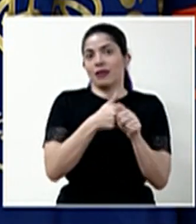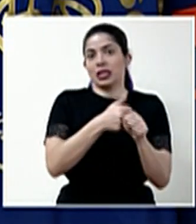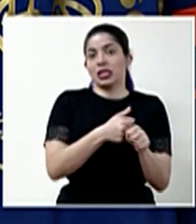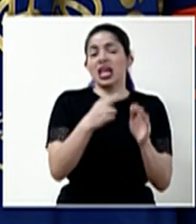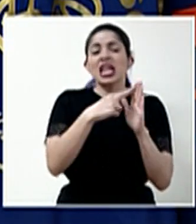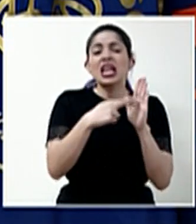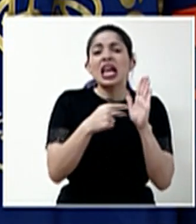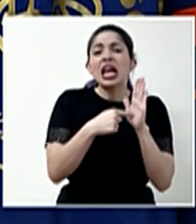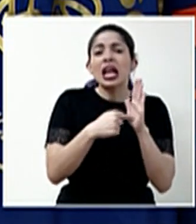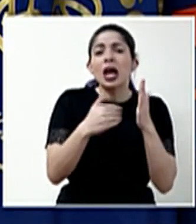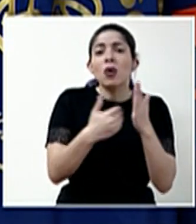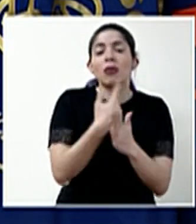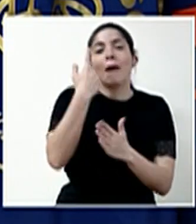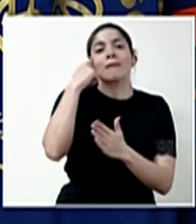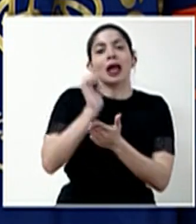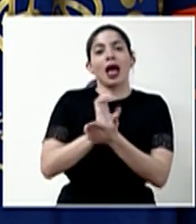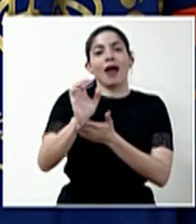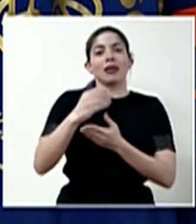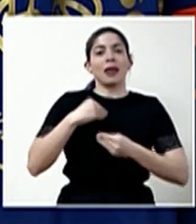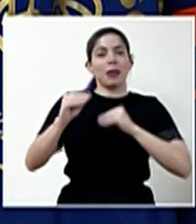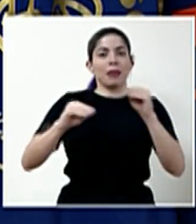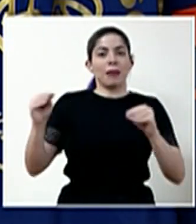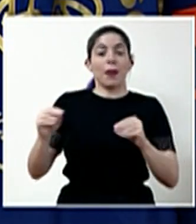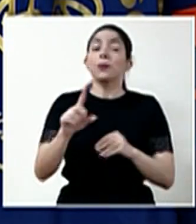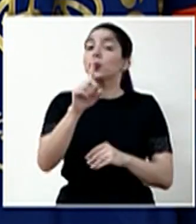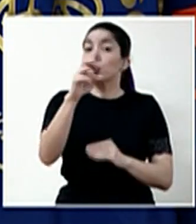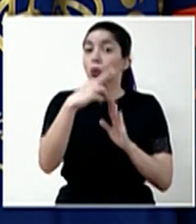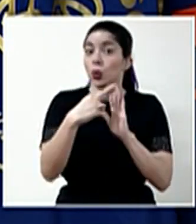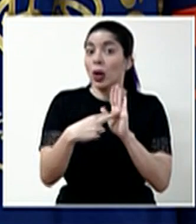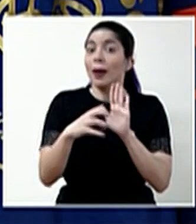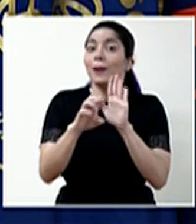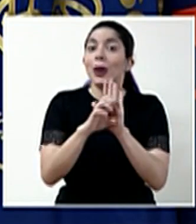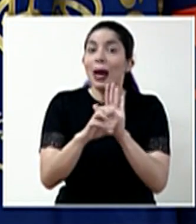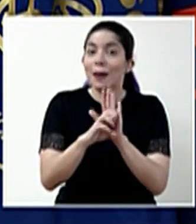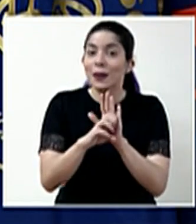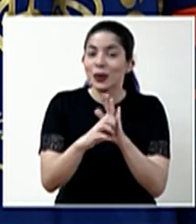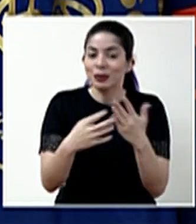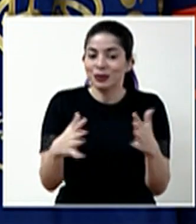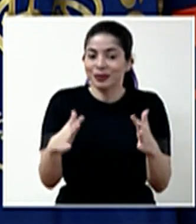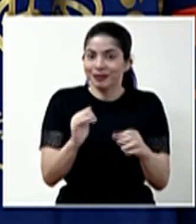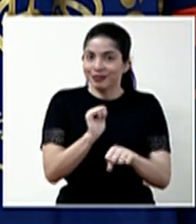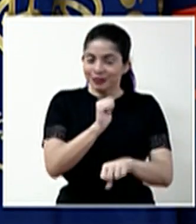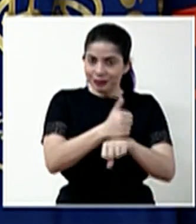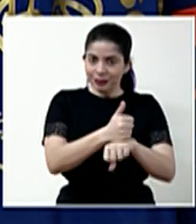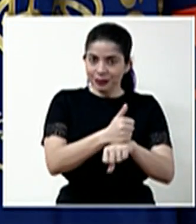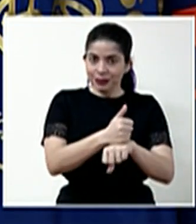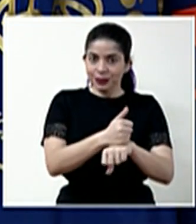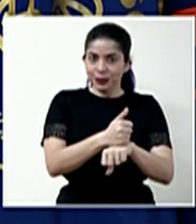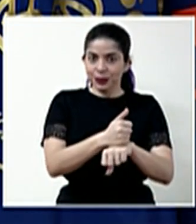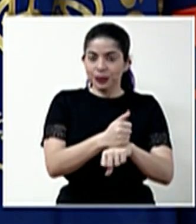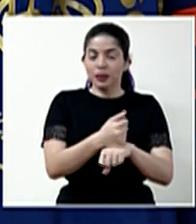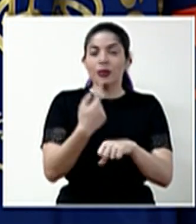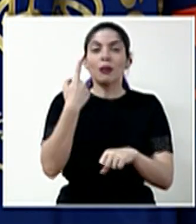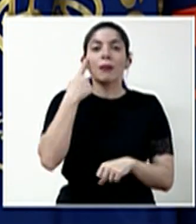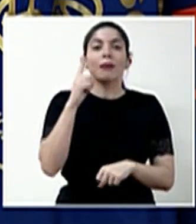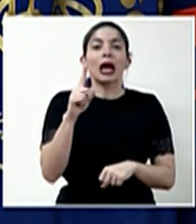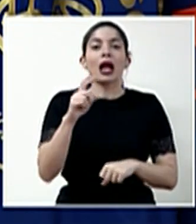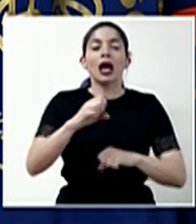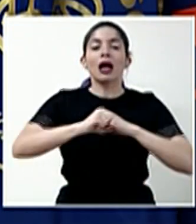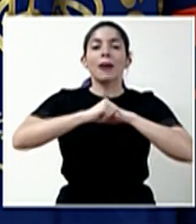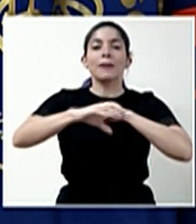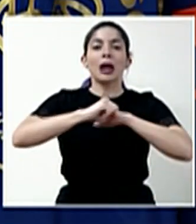evitar contagio. Una de ellas, por ejemplo, es la que se estableció para lo que es la